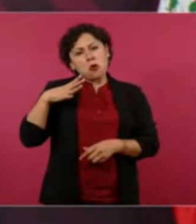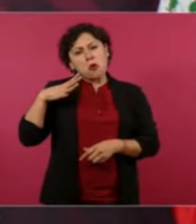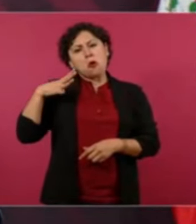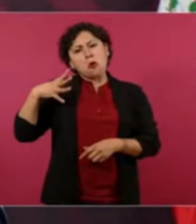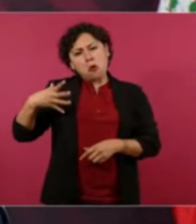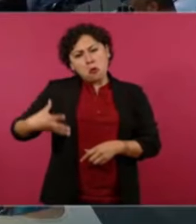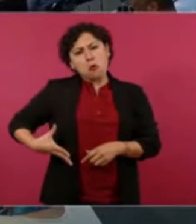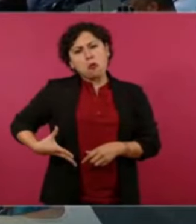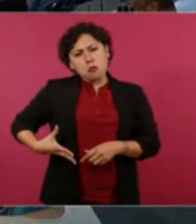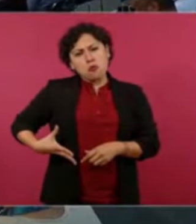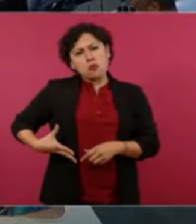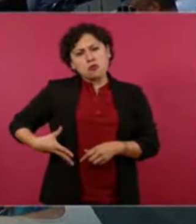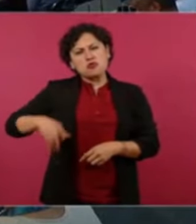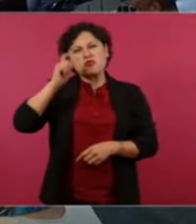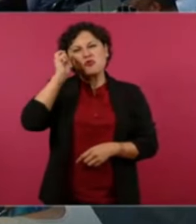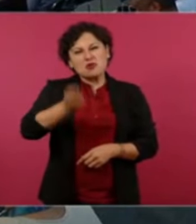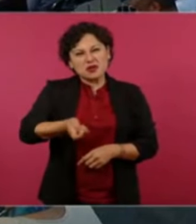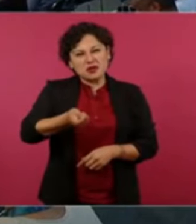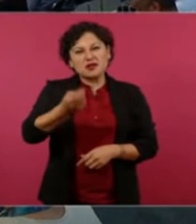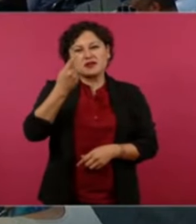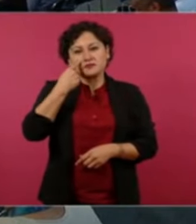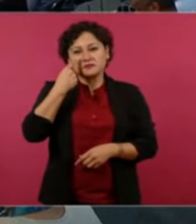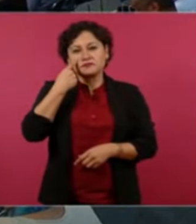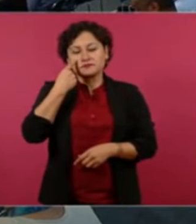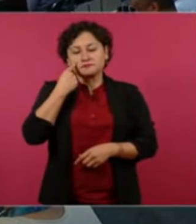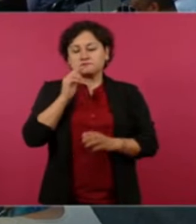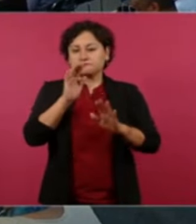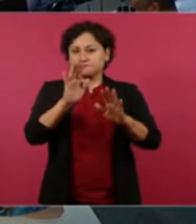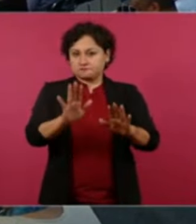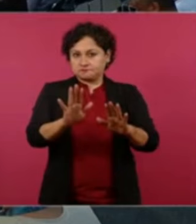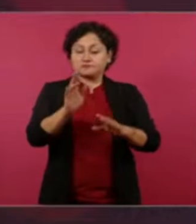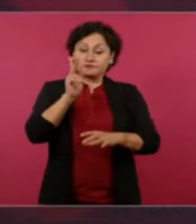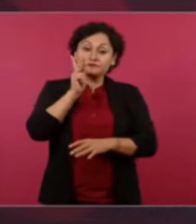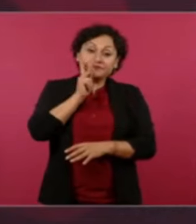que el Papa Francisco